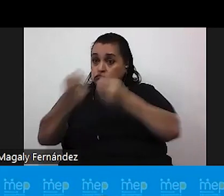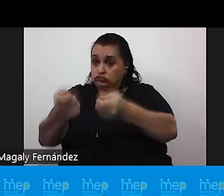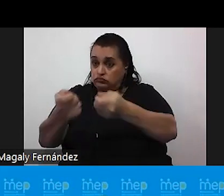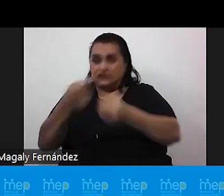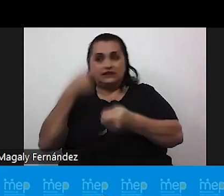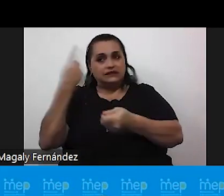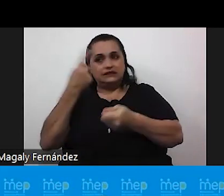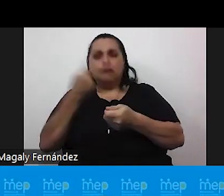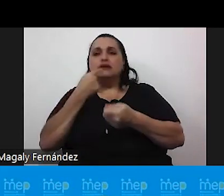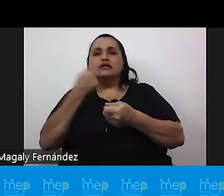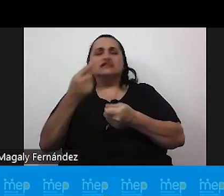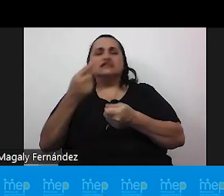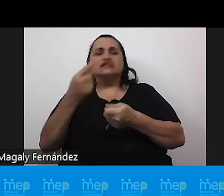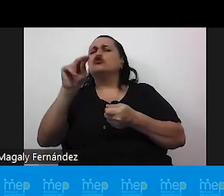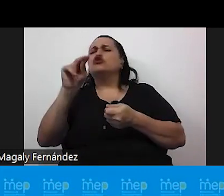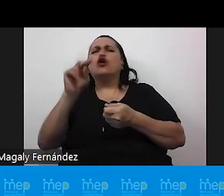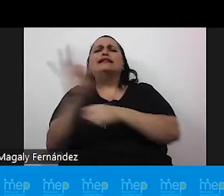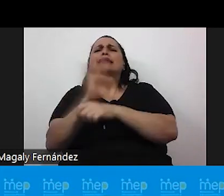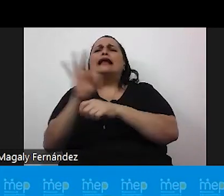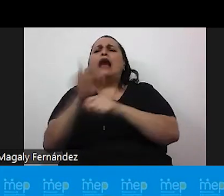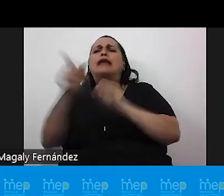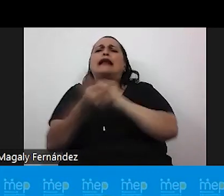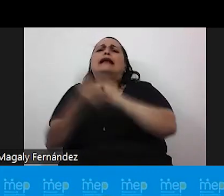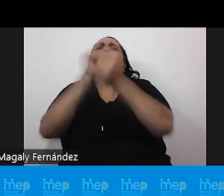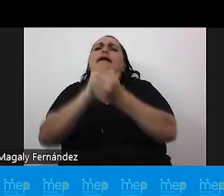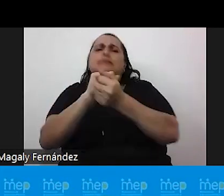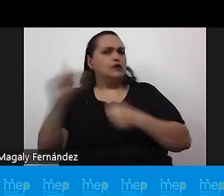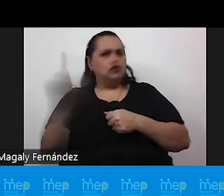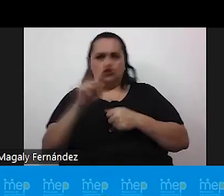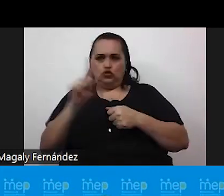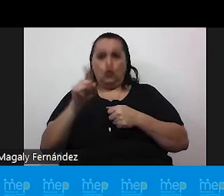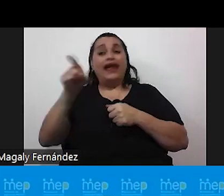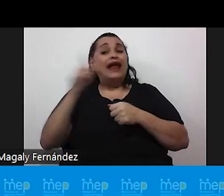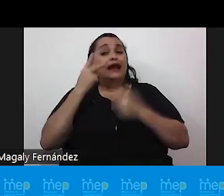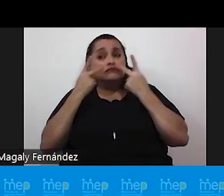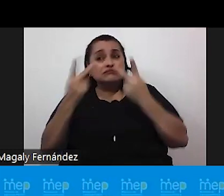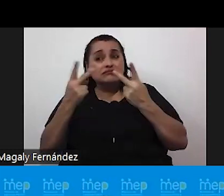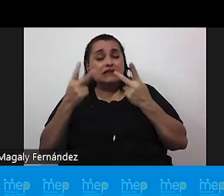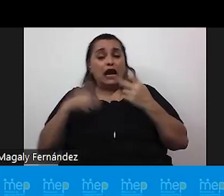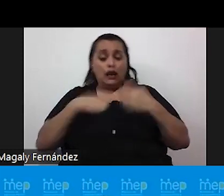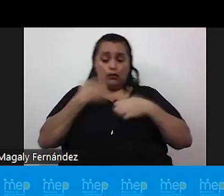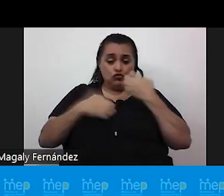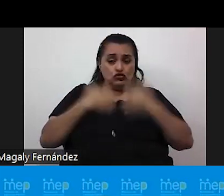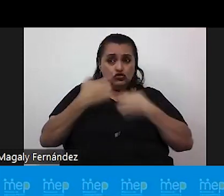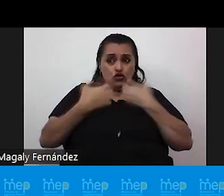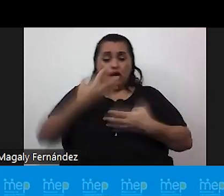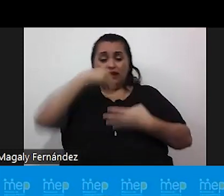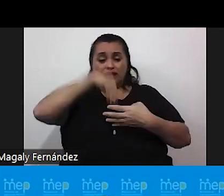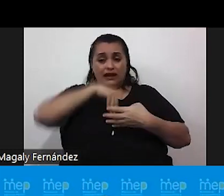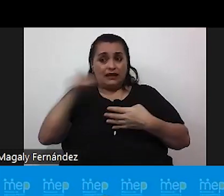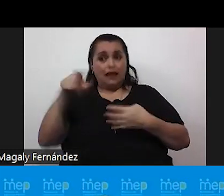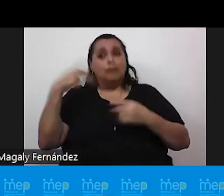de que no se trata de una terapia de conversión sino por el estado emocional y la integridad de la persona menor de edad